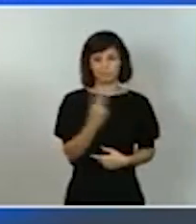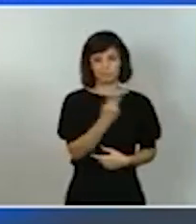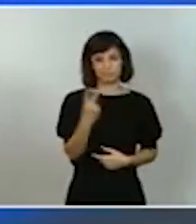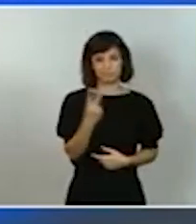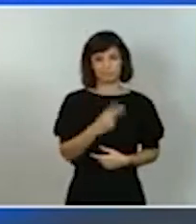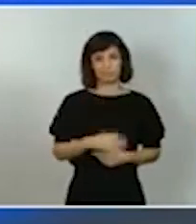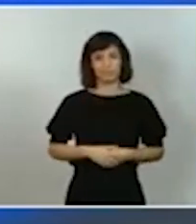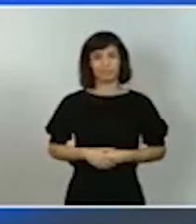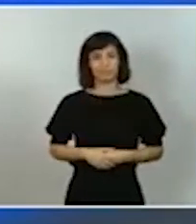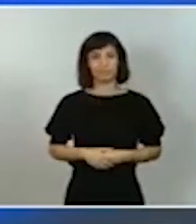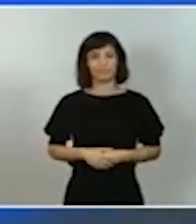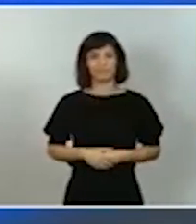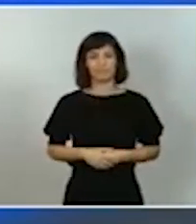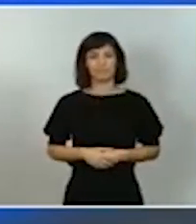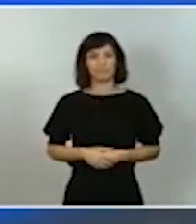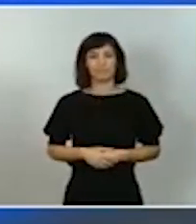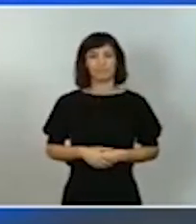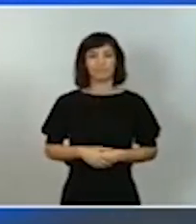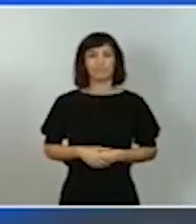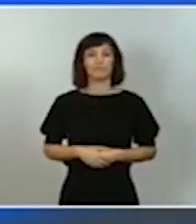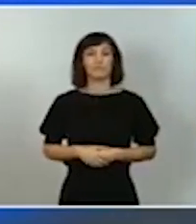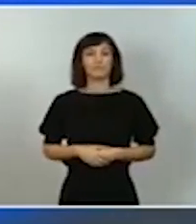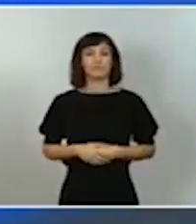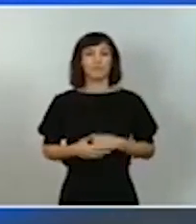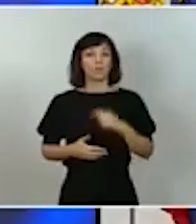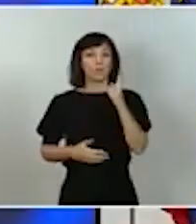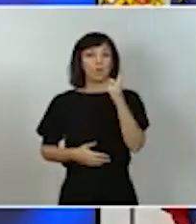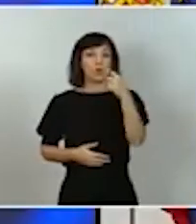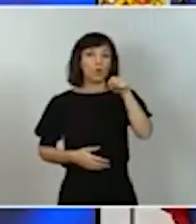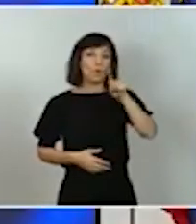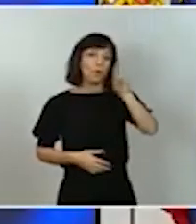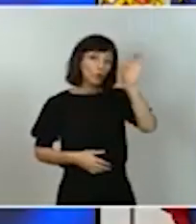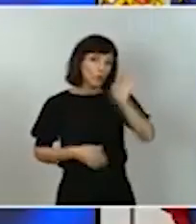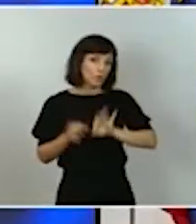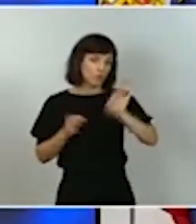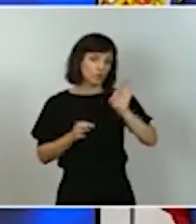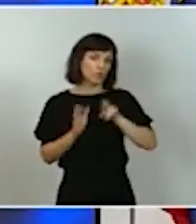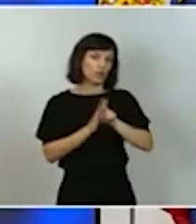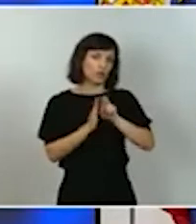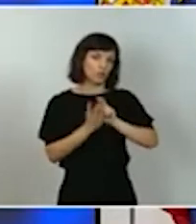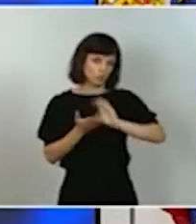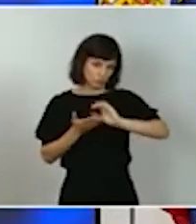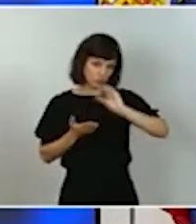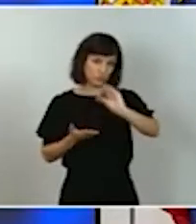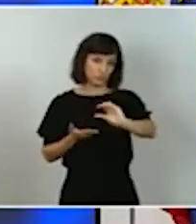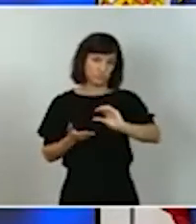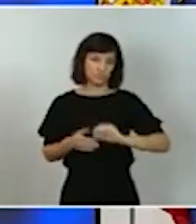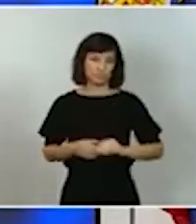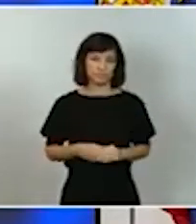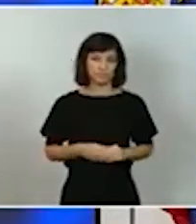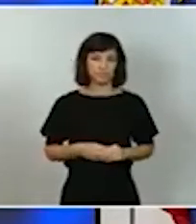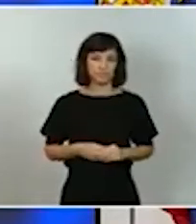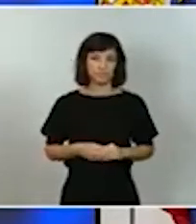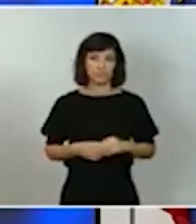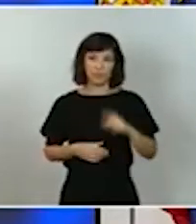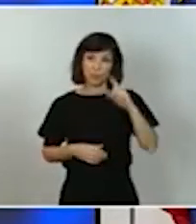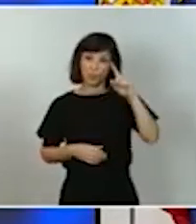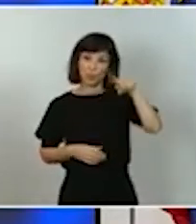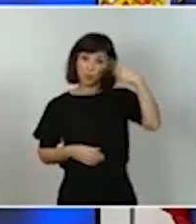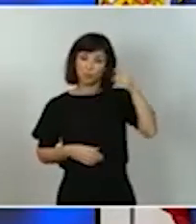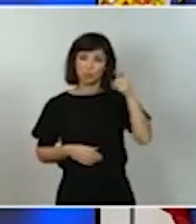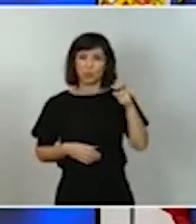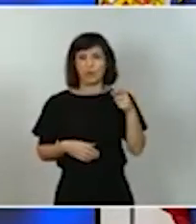vamos a destinar el 1,1% del total de recursos del plan la industria cultural cuya vulnerabilidad se ha visto